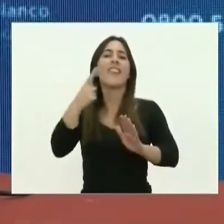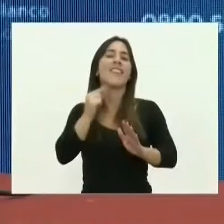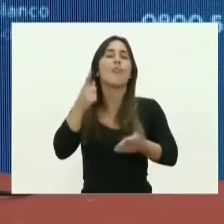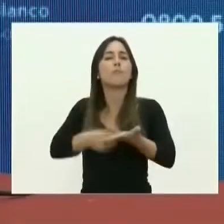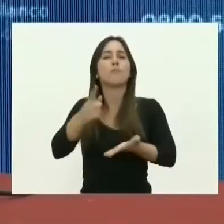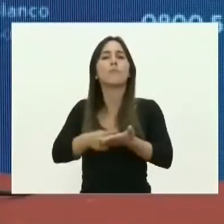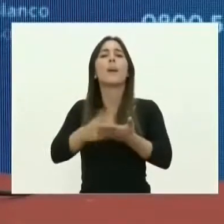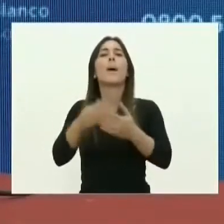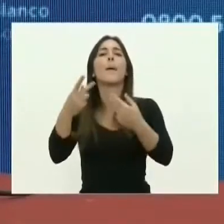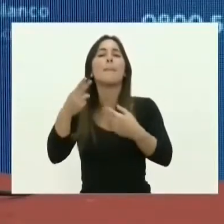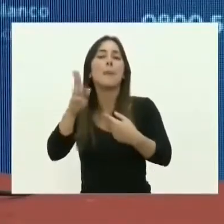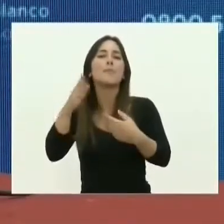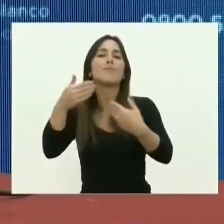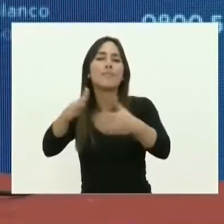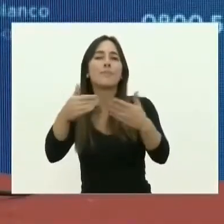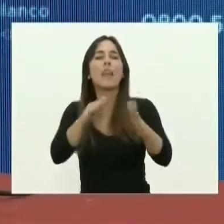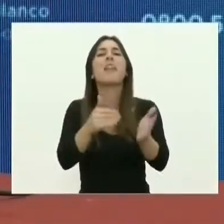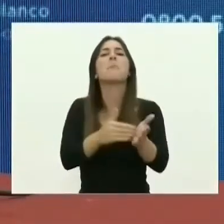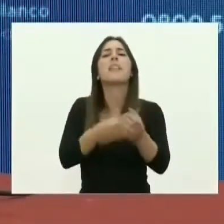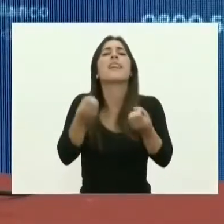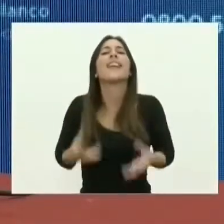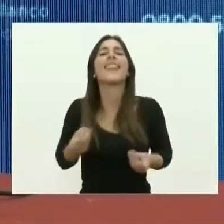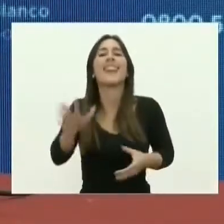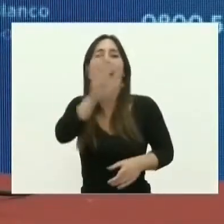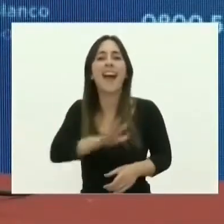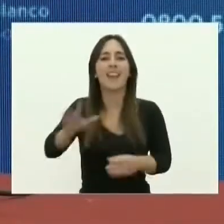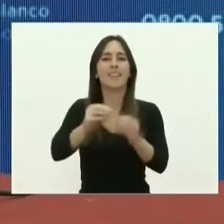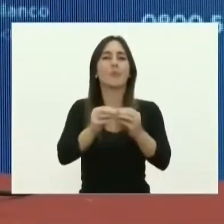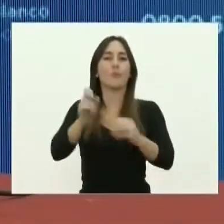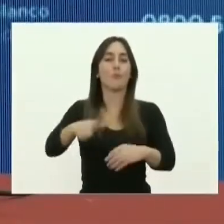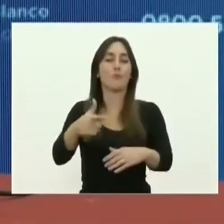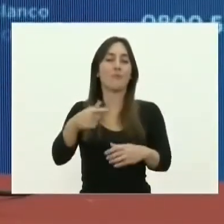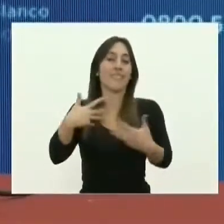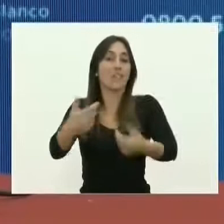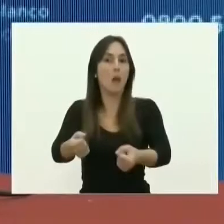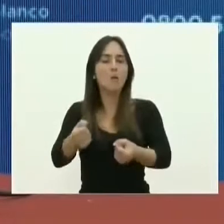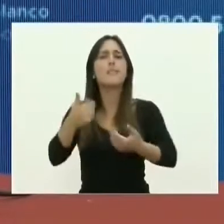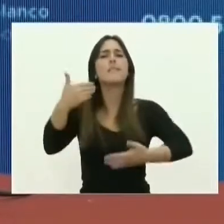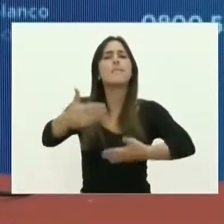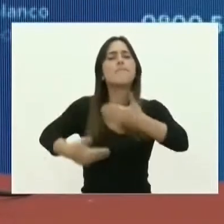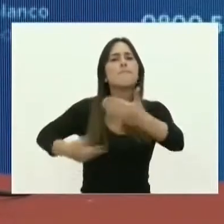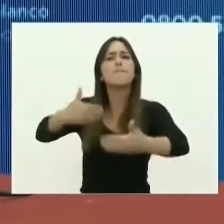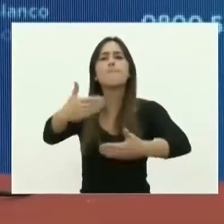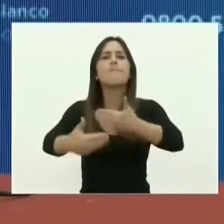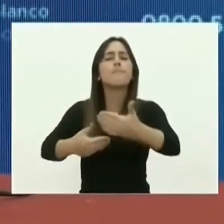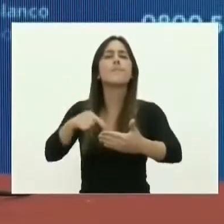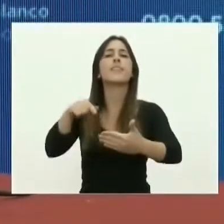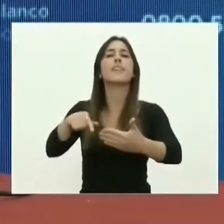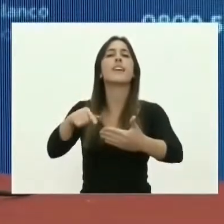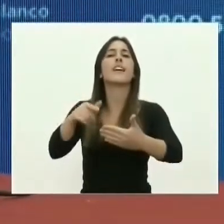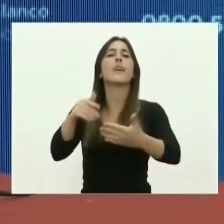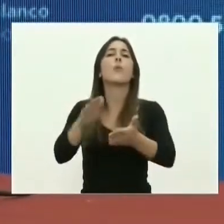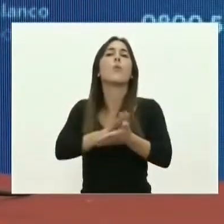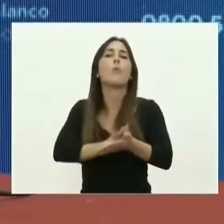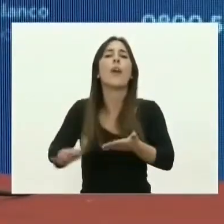cuál es el estado sanitario de la provincia y cuál es la evolución que va a tener en este sentido el análisis de